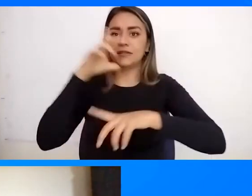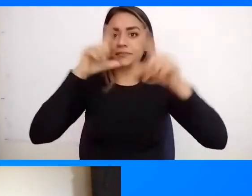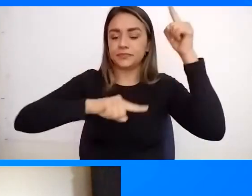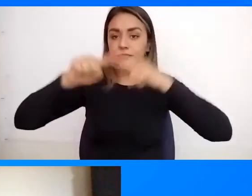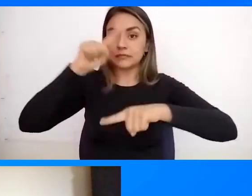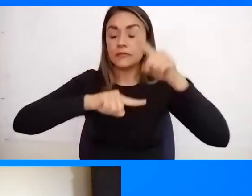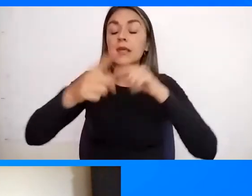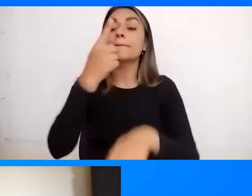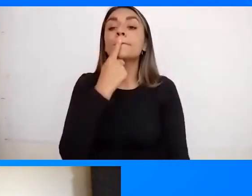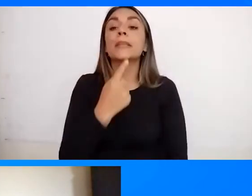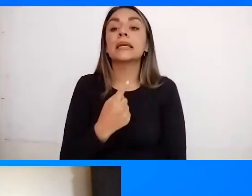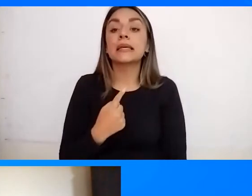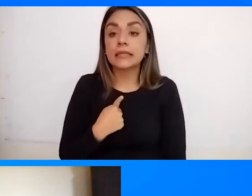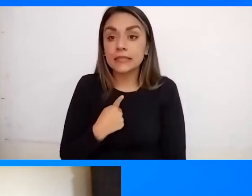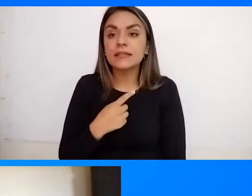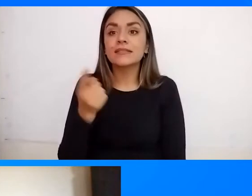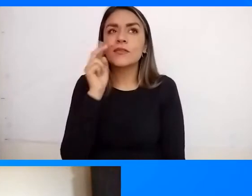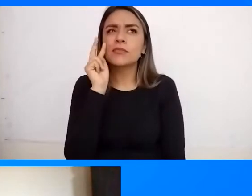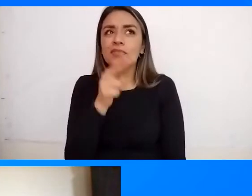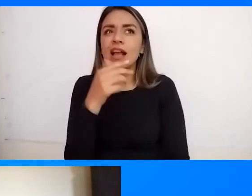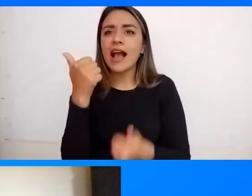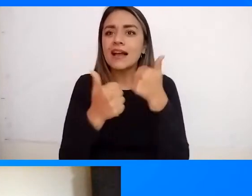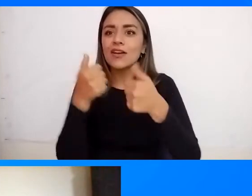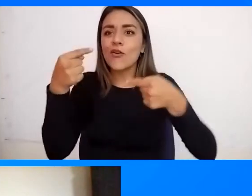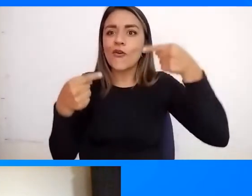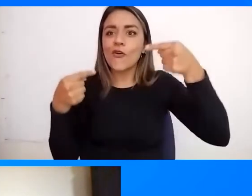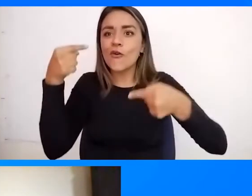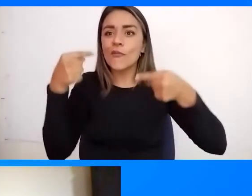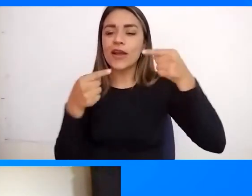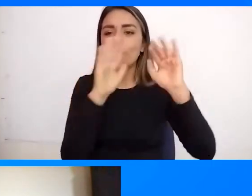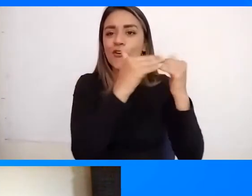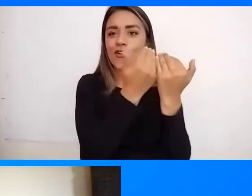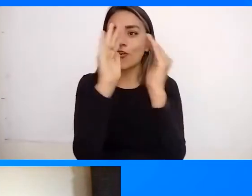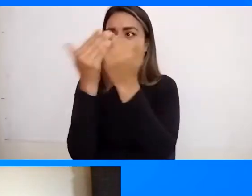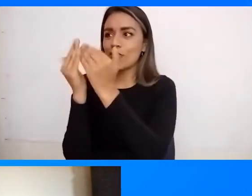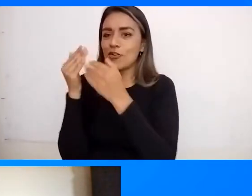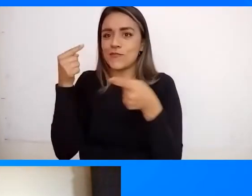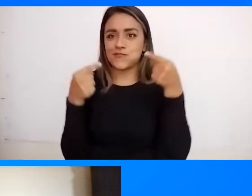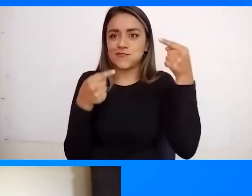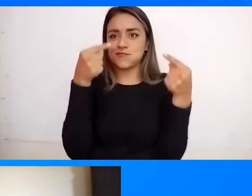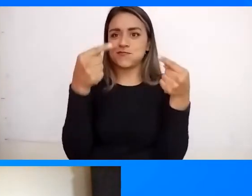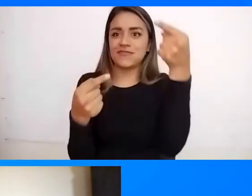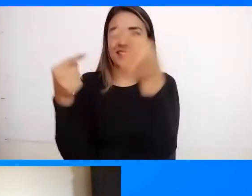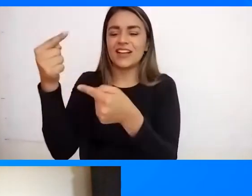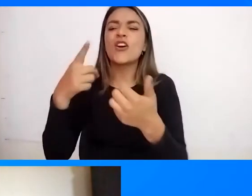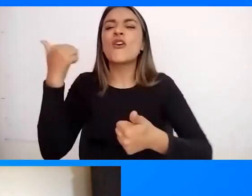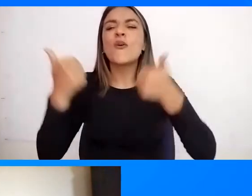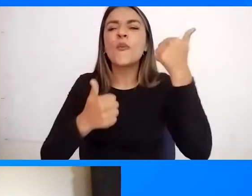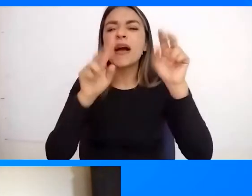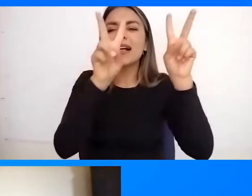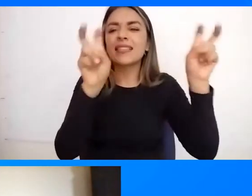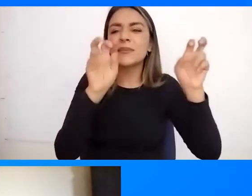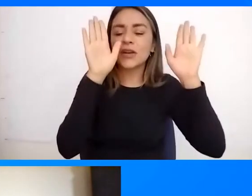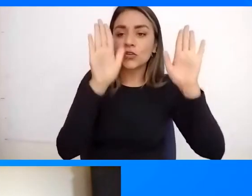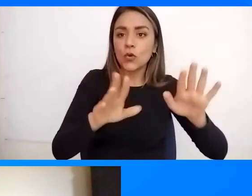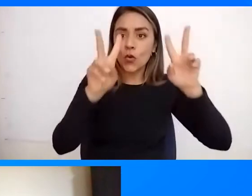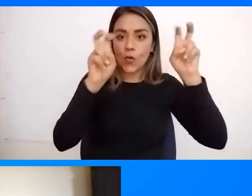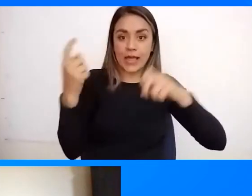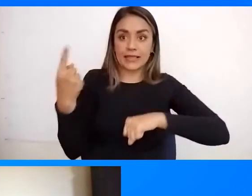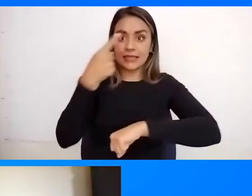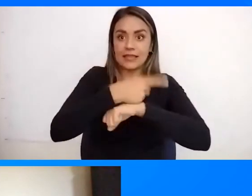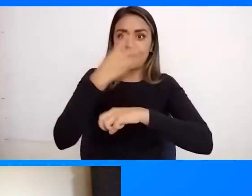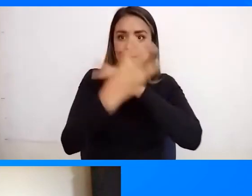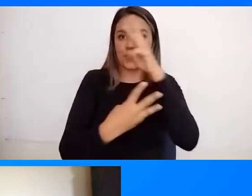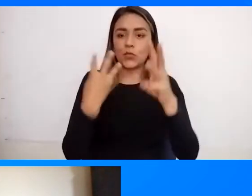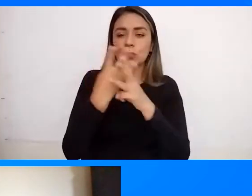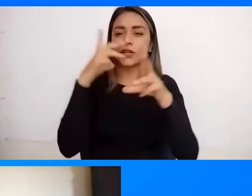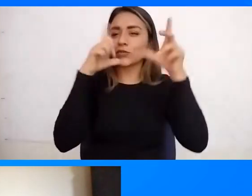a decir Y vamos a ver Vamos a hacer Una competencia Entre colegios ¿Qué? ¿Cuál es la temática Del Día Mundial Del